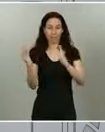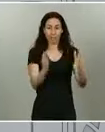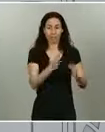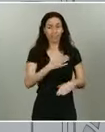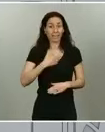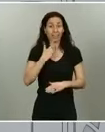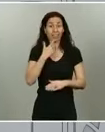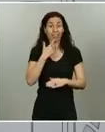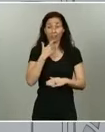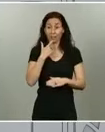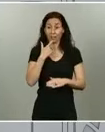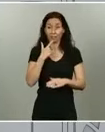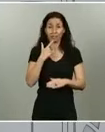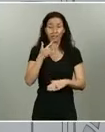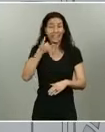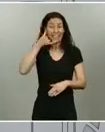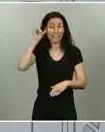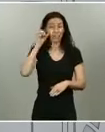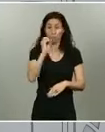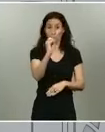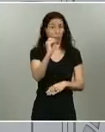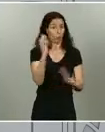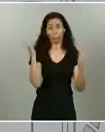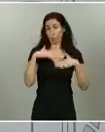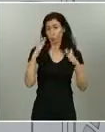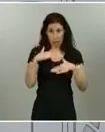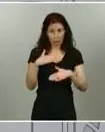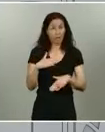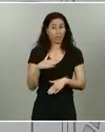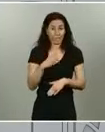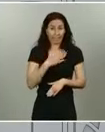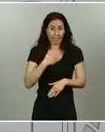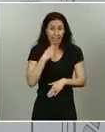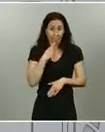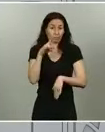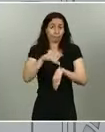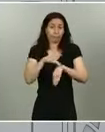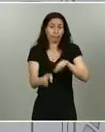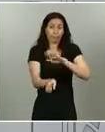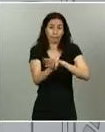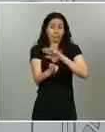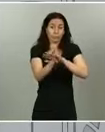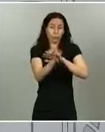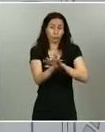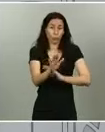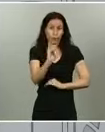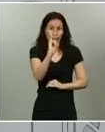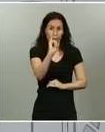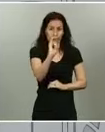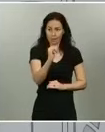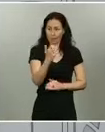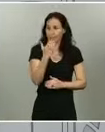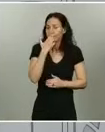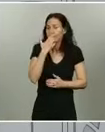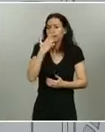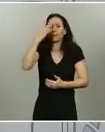un riesgo, todavía existe la posibilidad de que a partir de un brote que se produzca por una pequeña fiesta inocente,